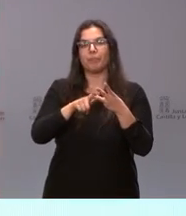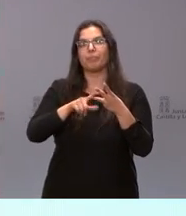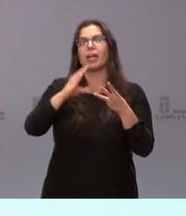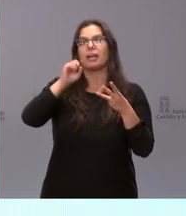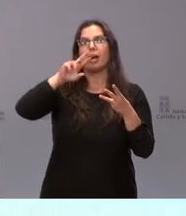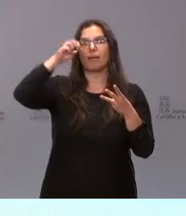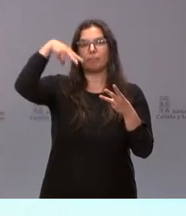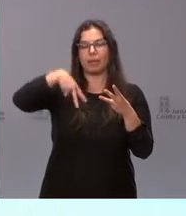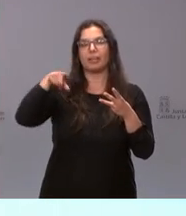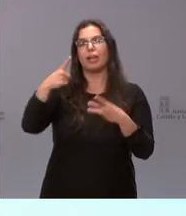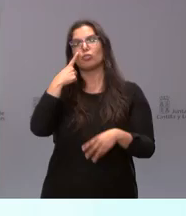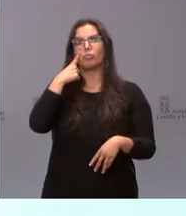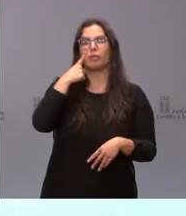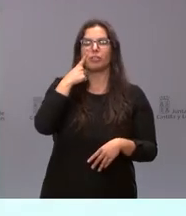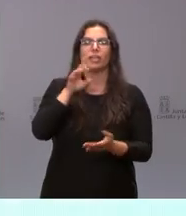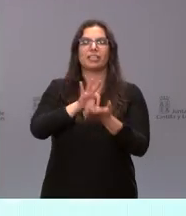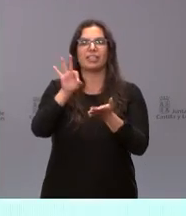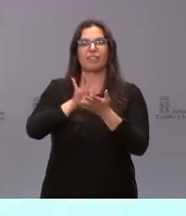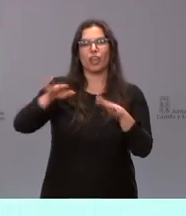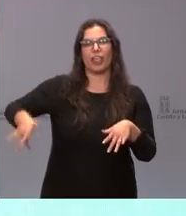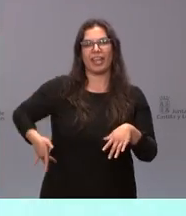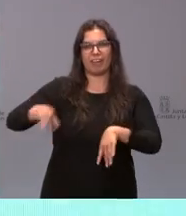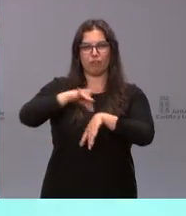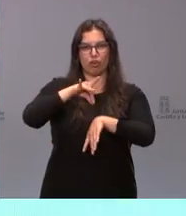supervisora del Servicio de Nefrología. Gracias.